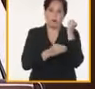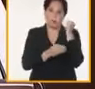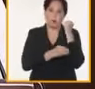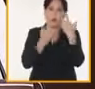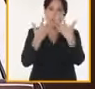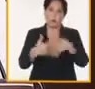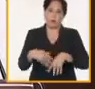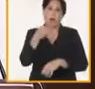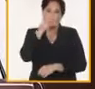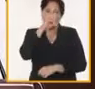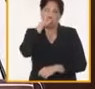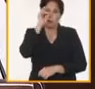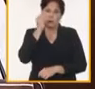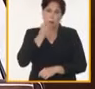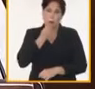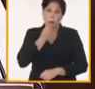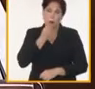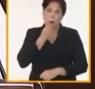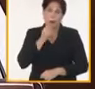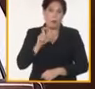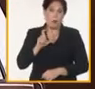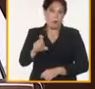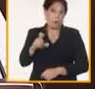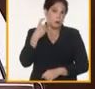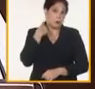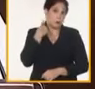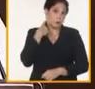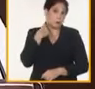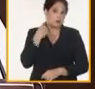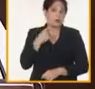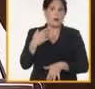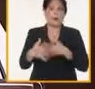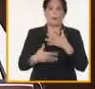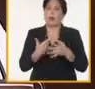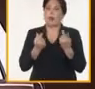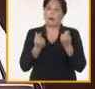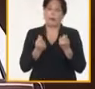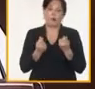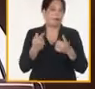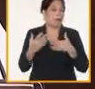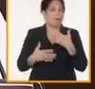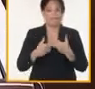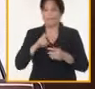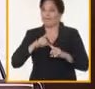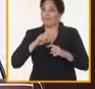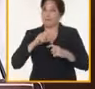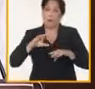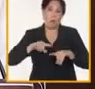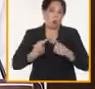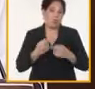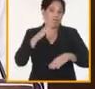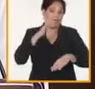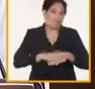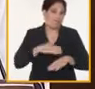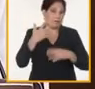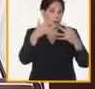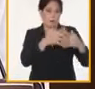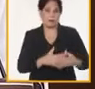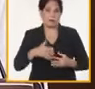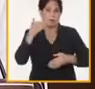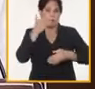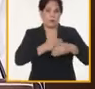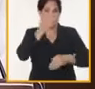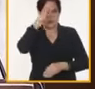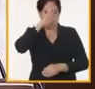producción de alimentos. Aunque en los últimos años, la crisis económica y el recrudecimiento del bloqueo han tenido un